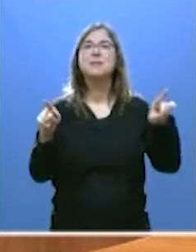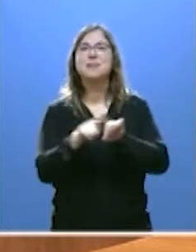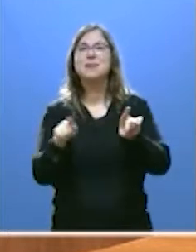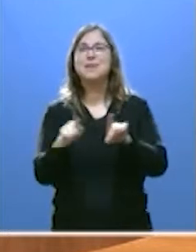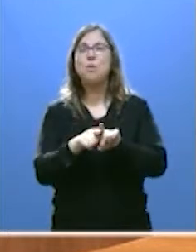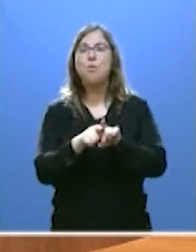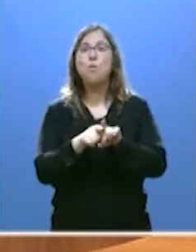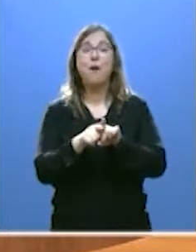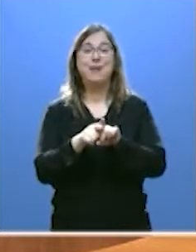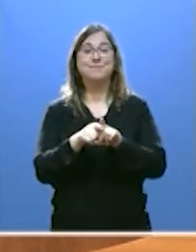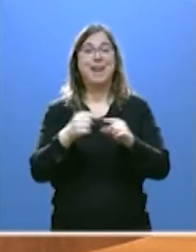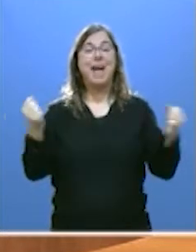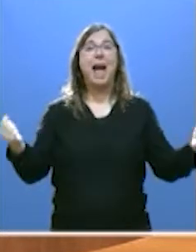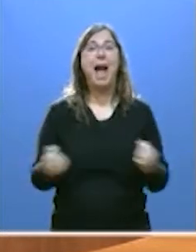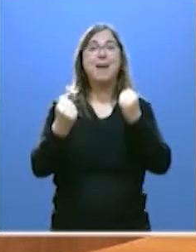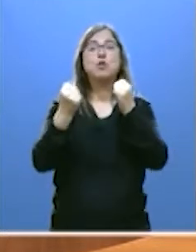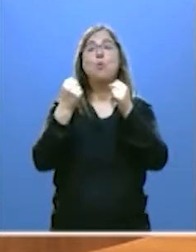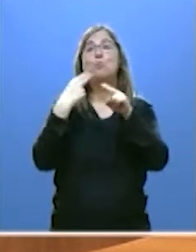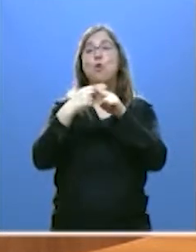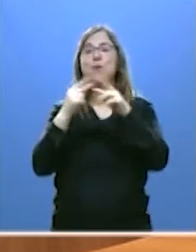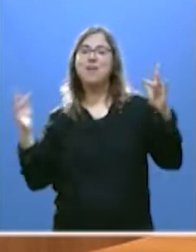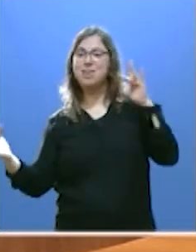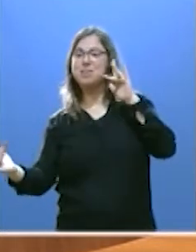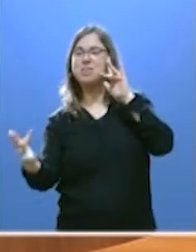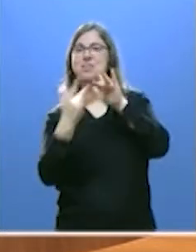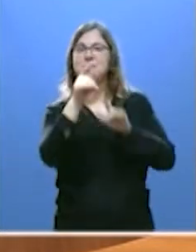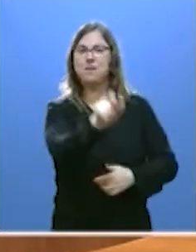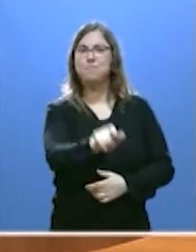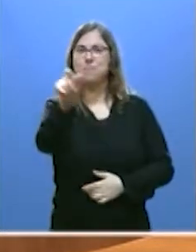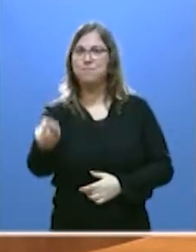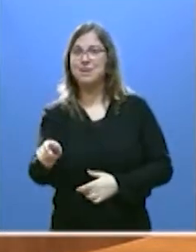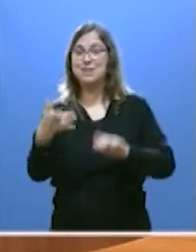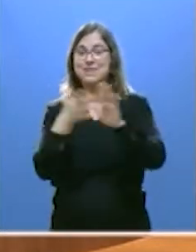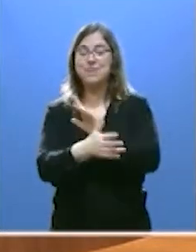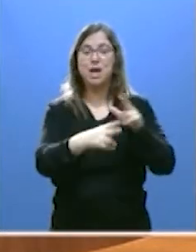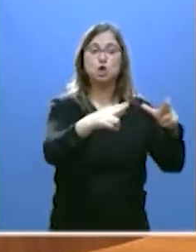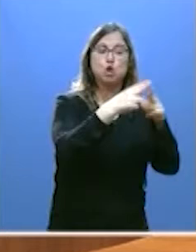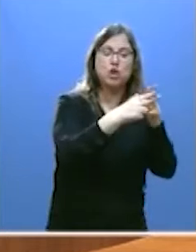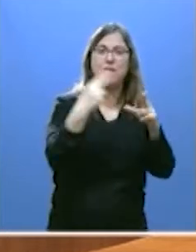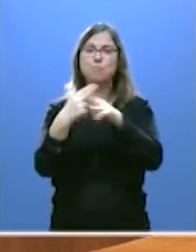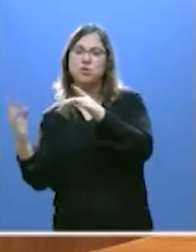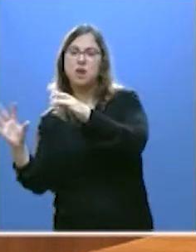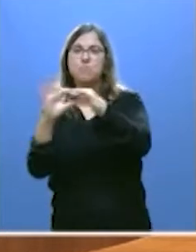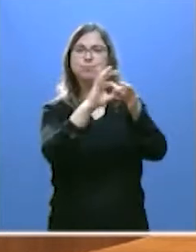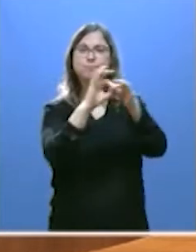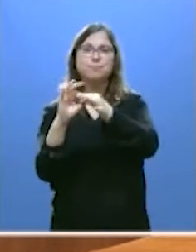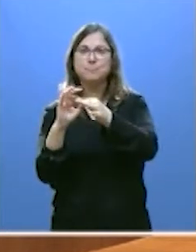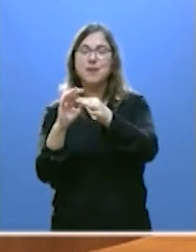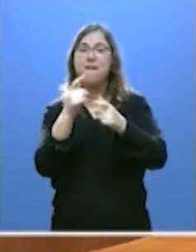la acción pública a las personas, conectar la sociedad con la política, favorecer la